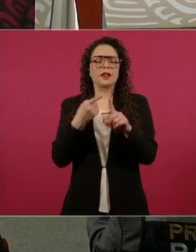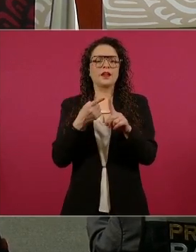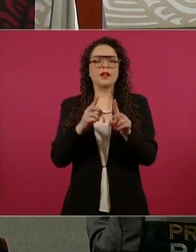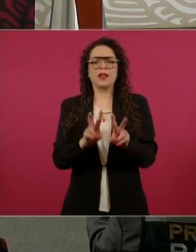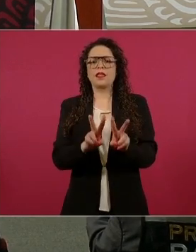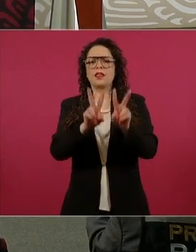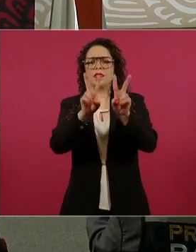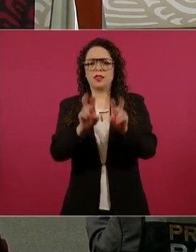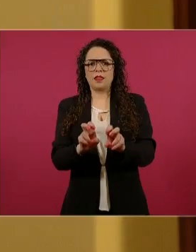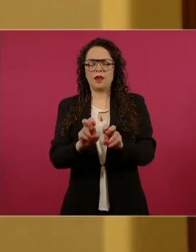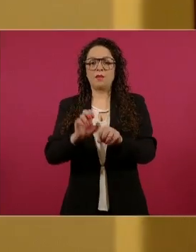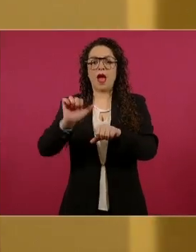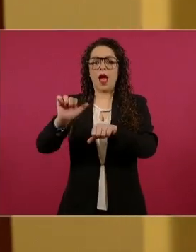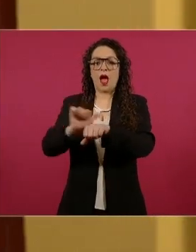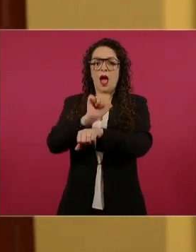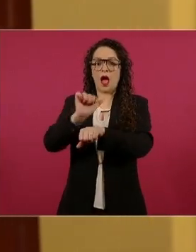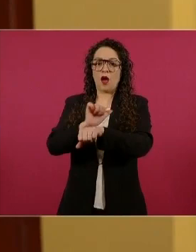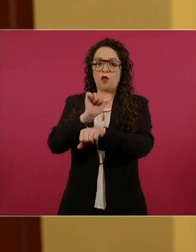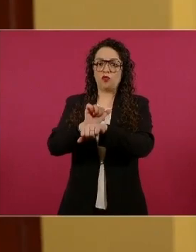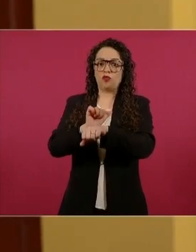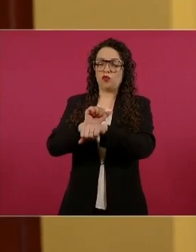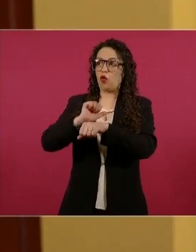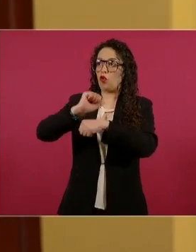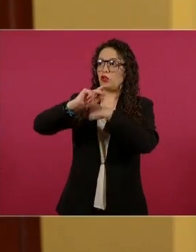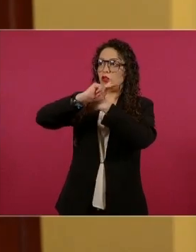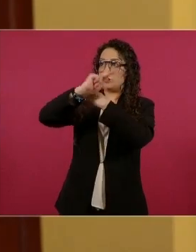regularización de vehículos de procedencia extranjera.